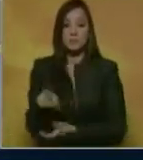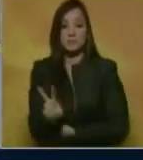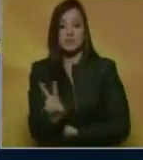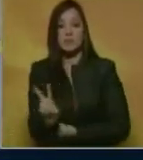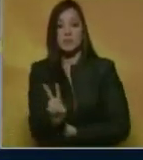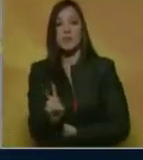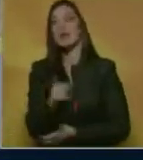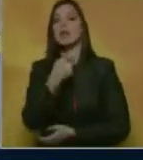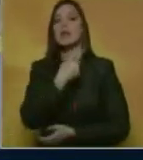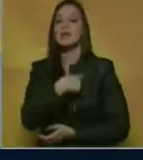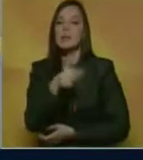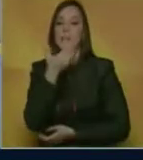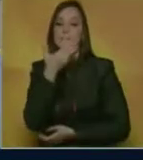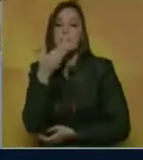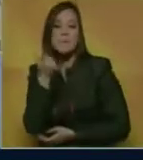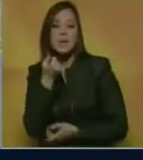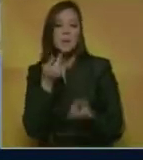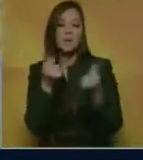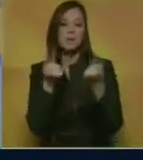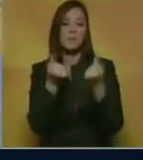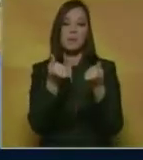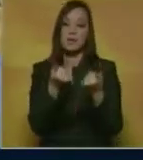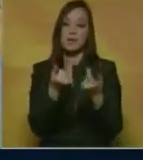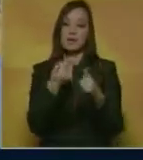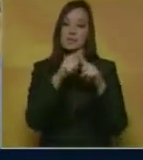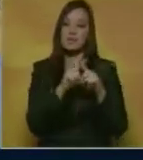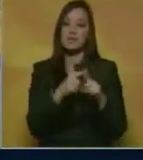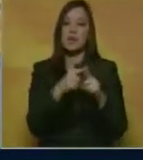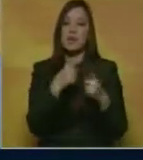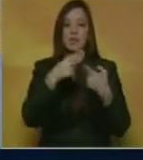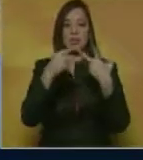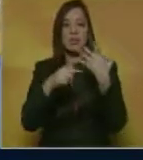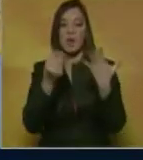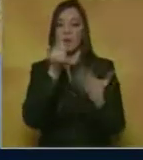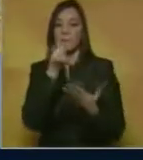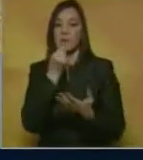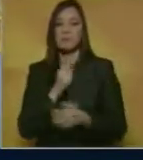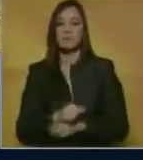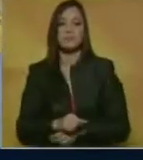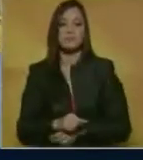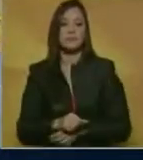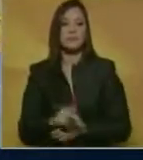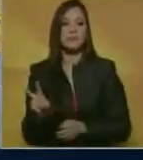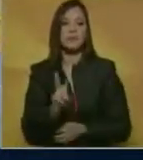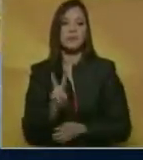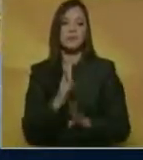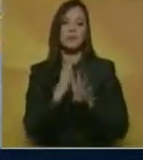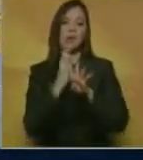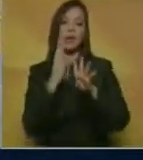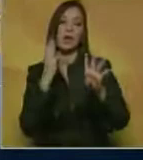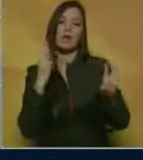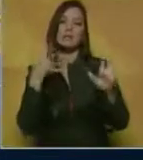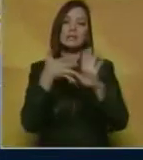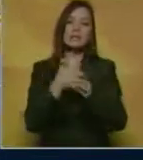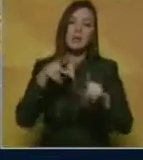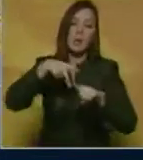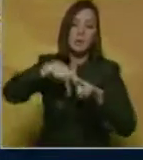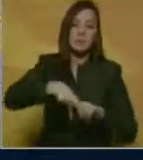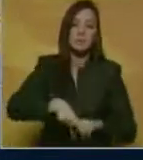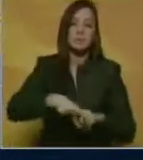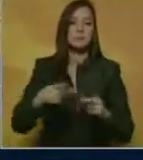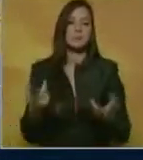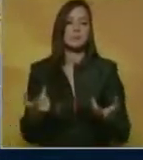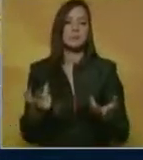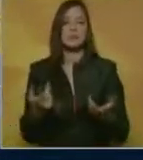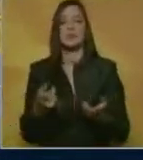así un mejor precio de los productos y alimentos. Venezuela no puede seguir humillada haciendo cola. Los venezolanos no podemos seguir con